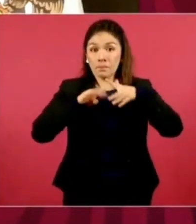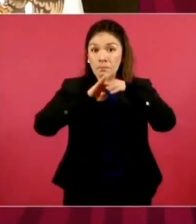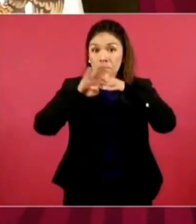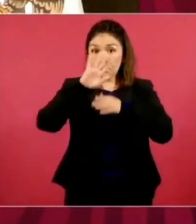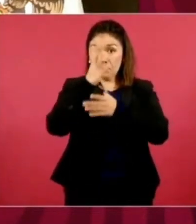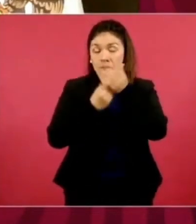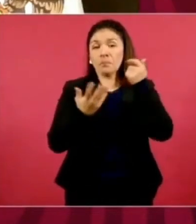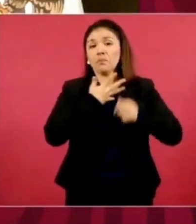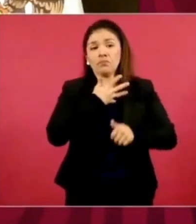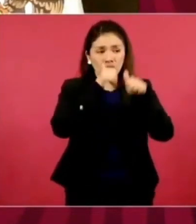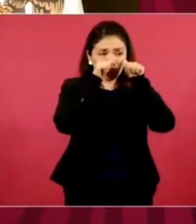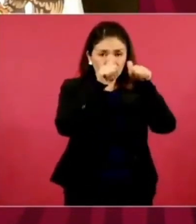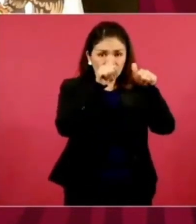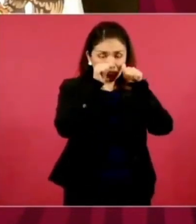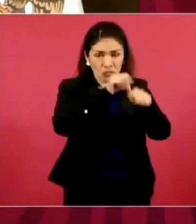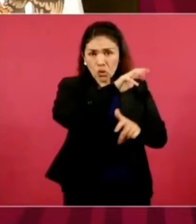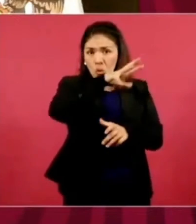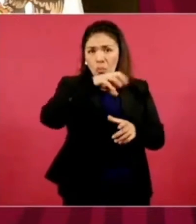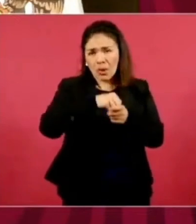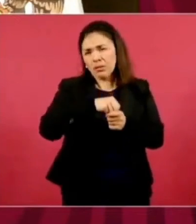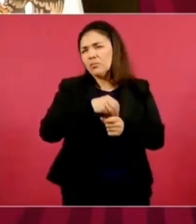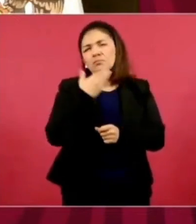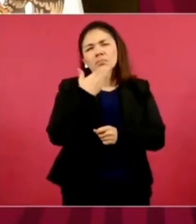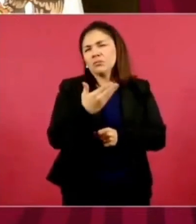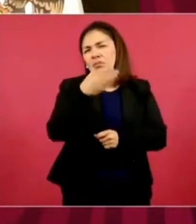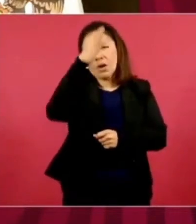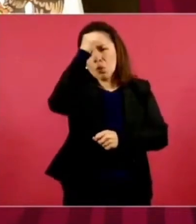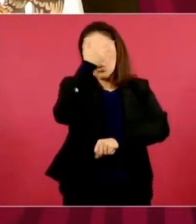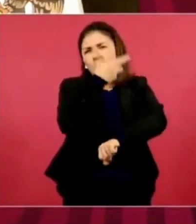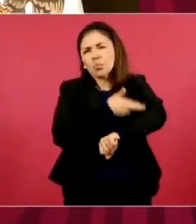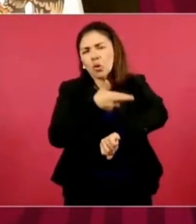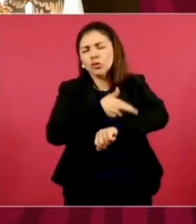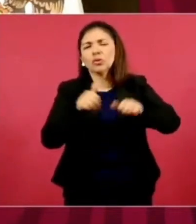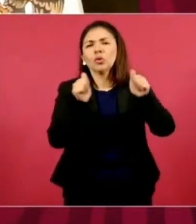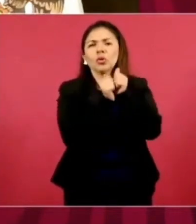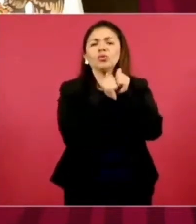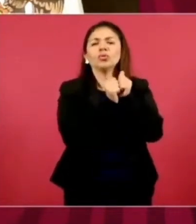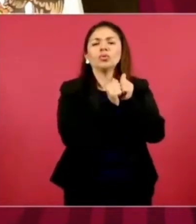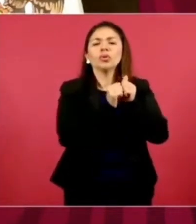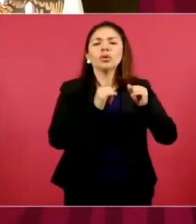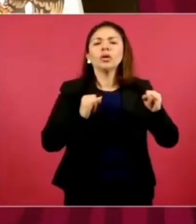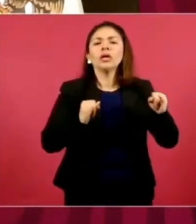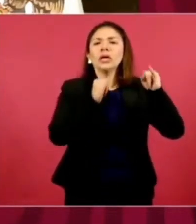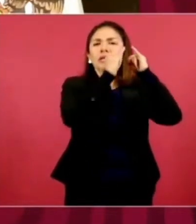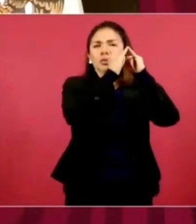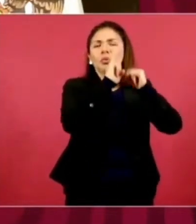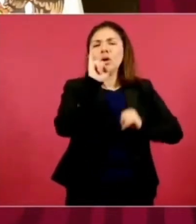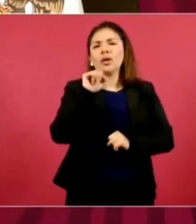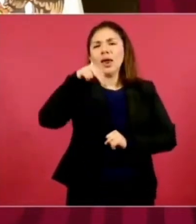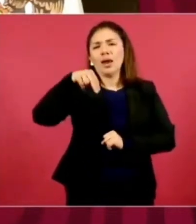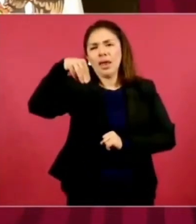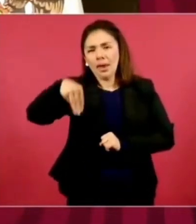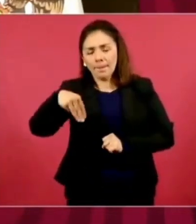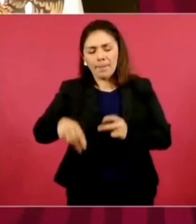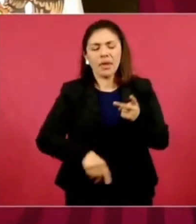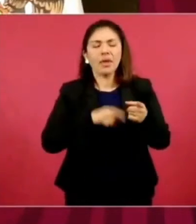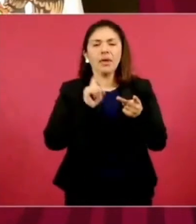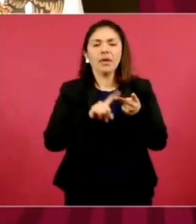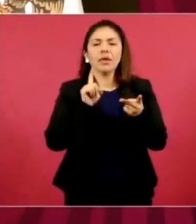acuerdo a los procesos que se dan, tanto por el Instituto Nacional de Migración, las